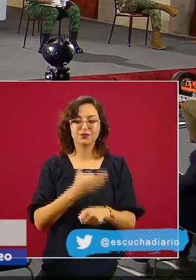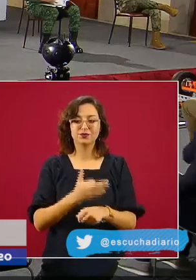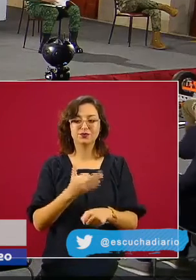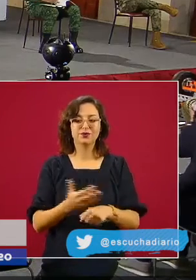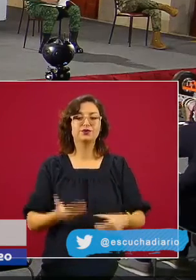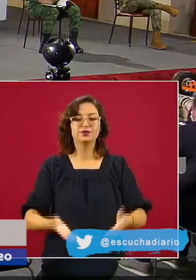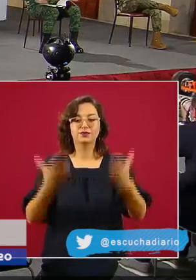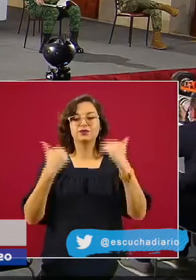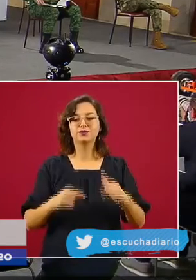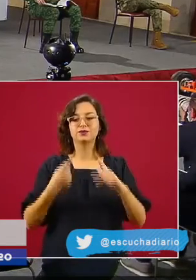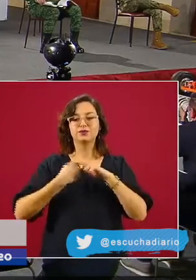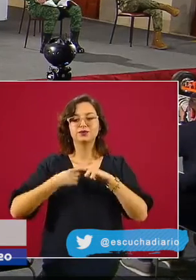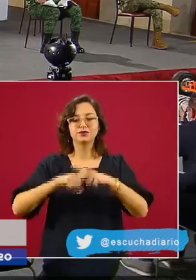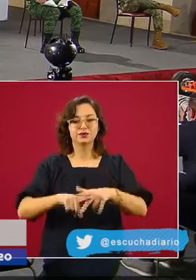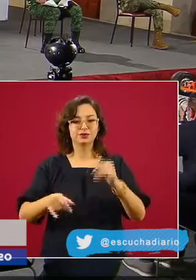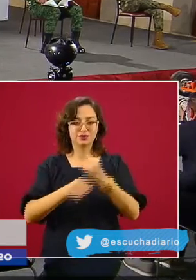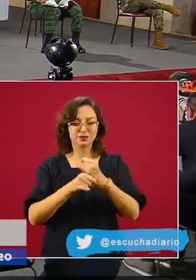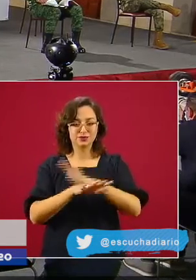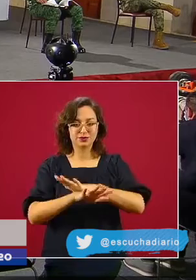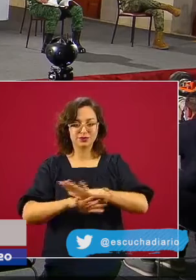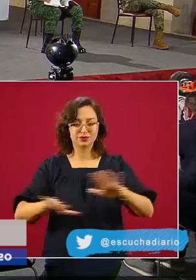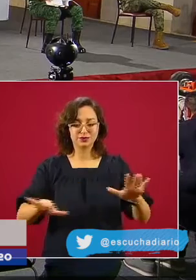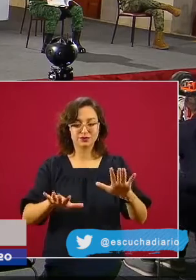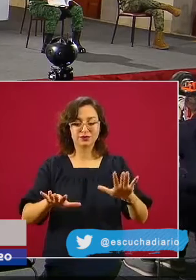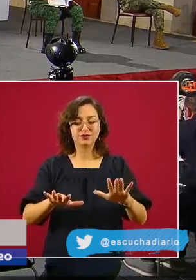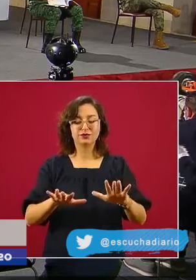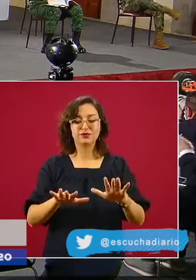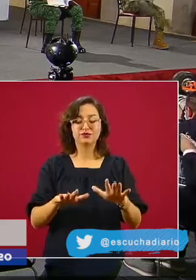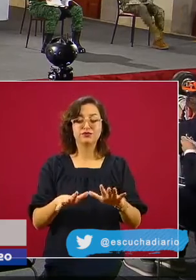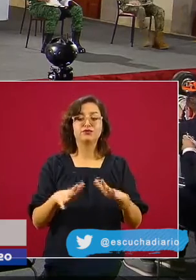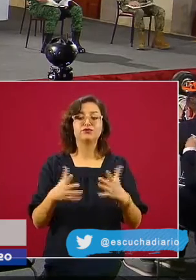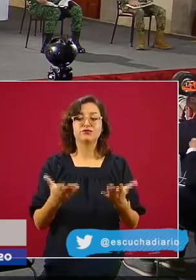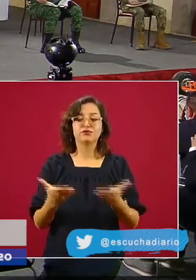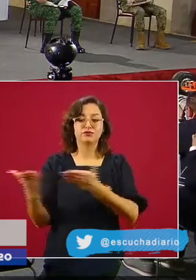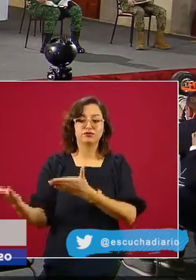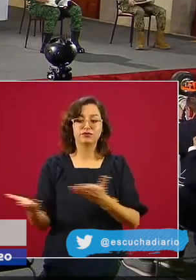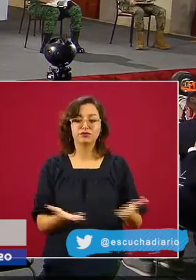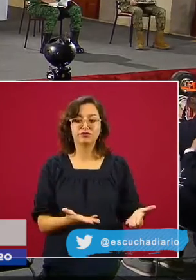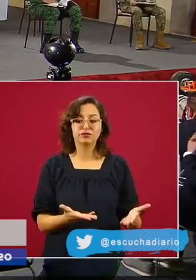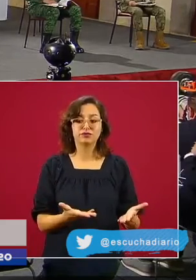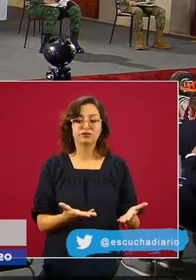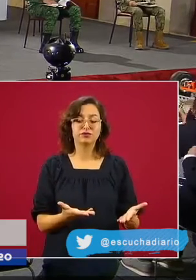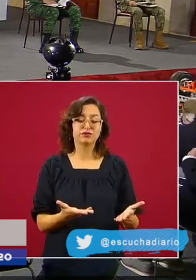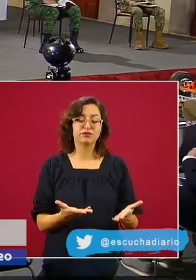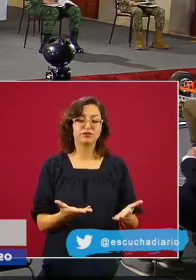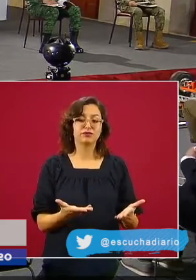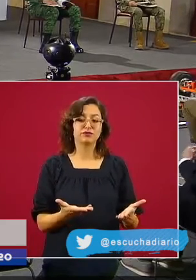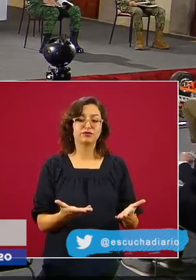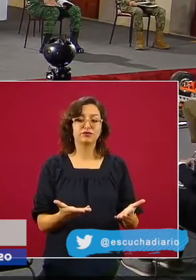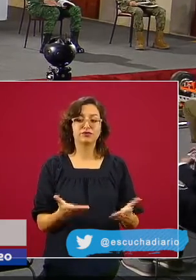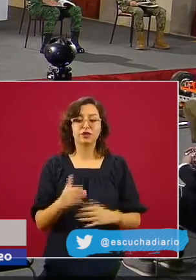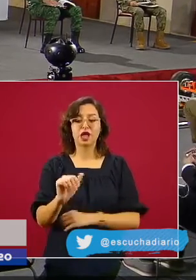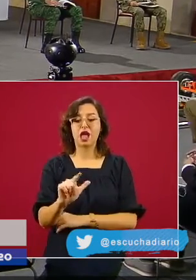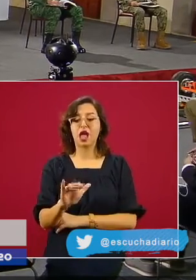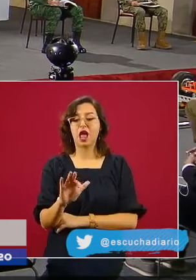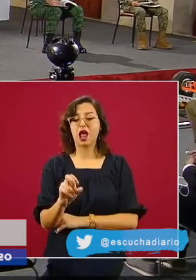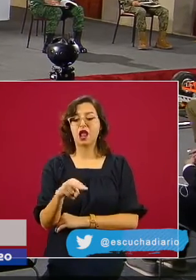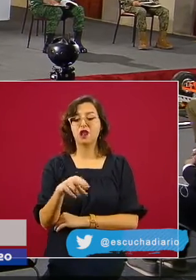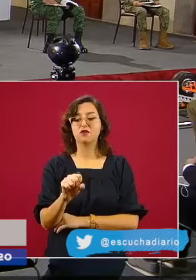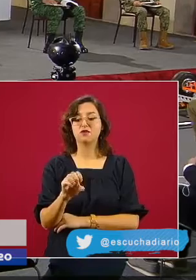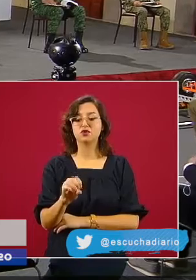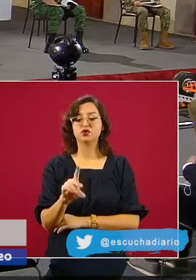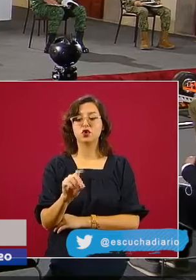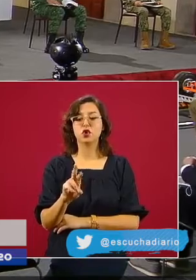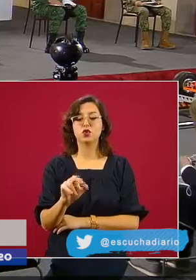El presidente menciona que su gobierno está a favor de la protección a las mujeres, por lo que reitera el compromiso de proteger y representar a las